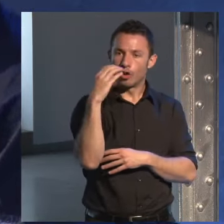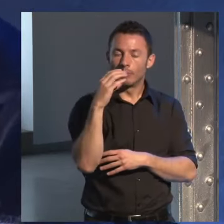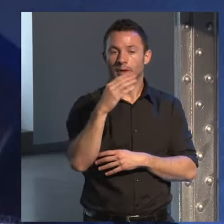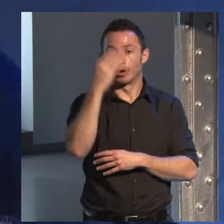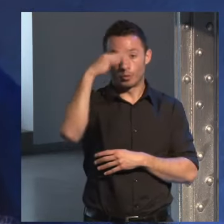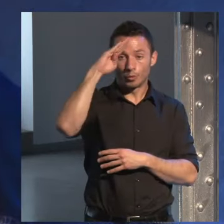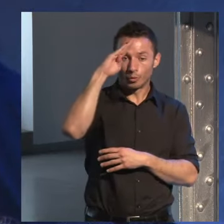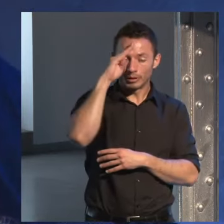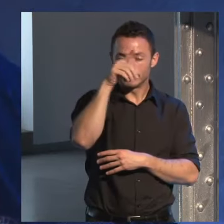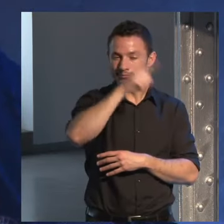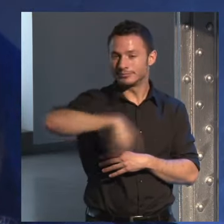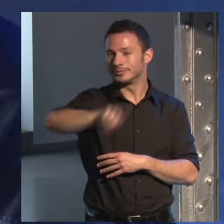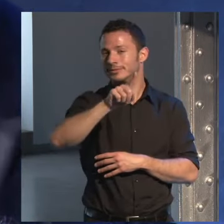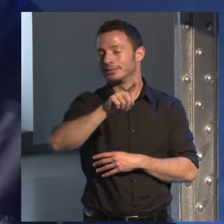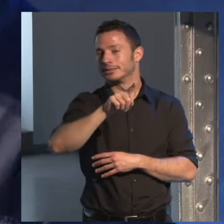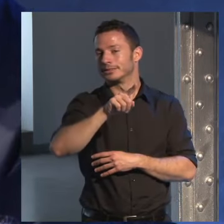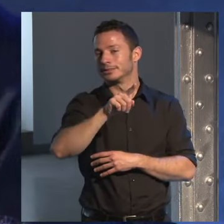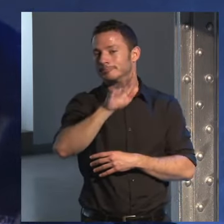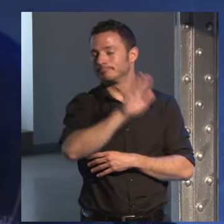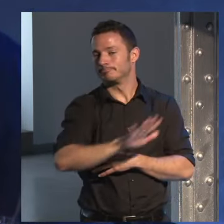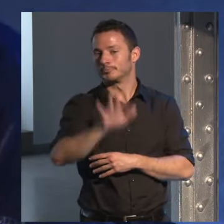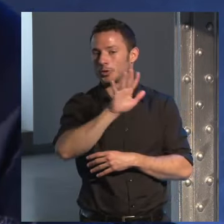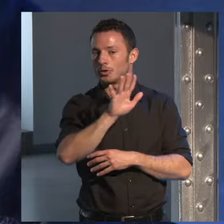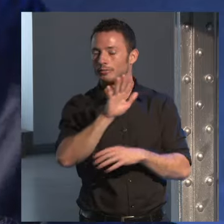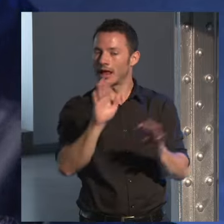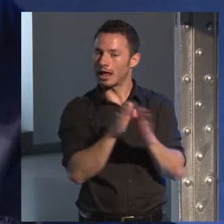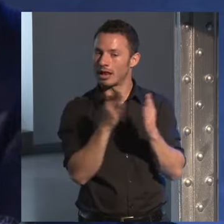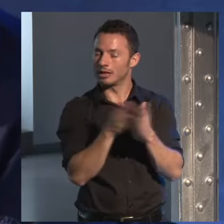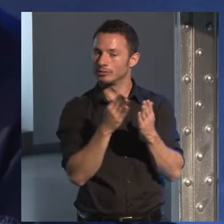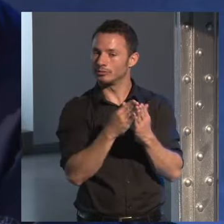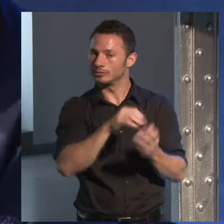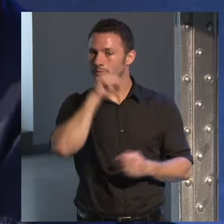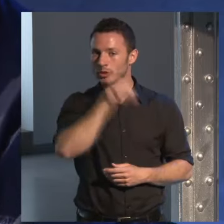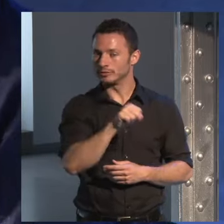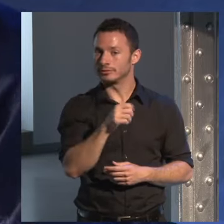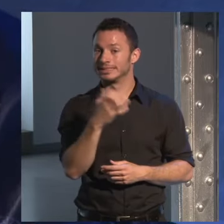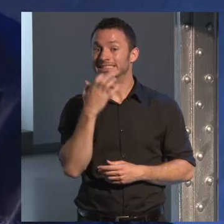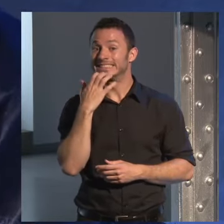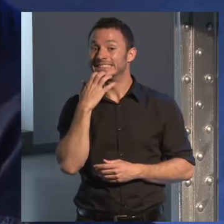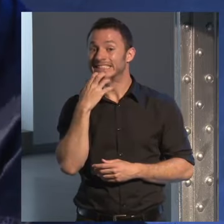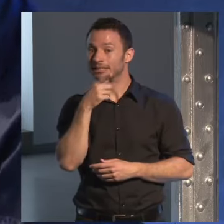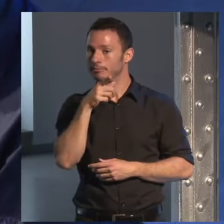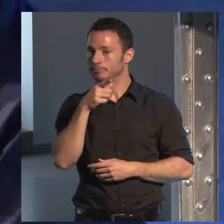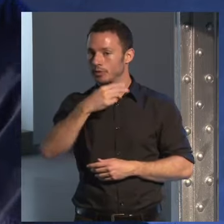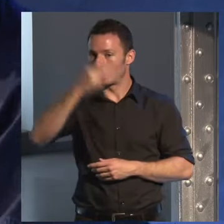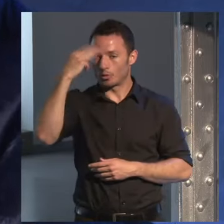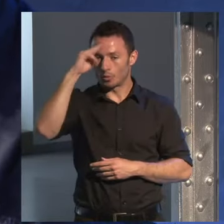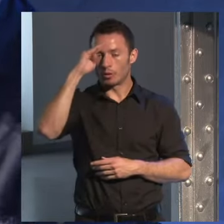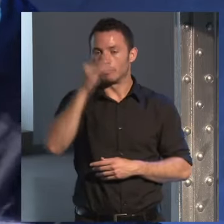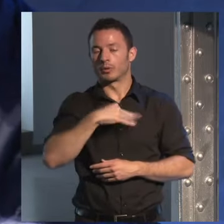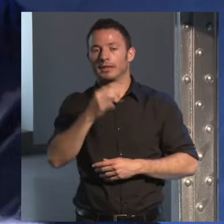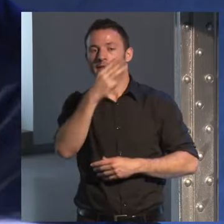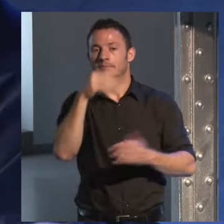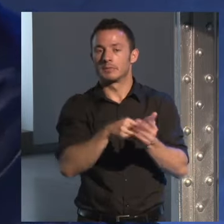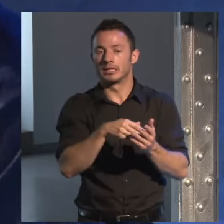claro si en un país de 10 millones de habitantes potencialmente tú puedes llegar a vender 300.000 ejemplares eso es porque hay un gran interés por la cultura